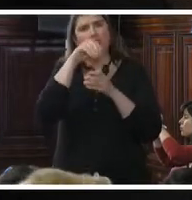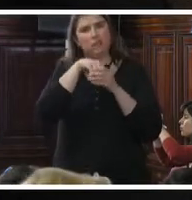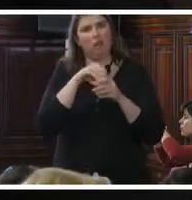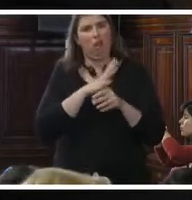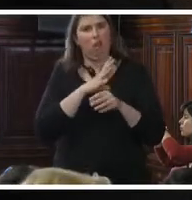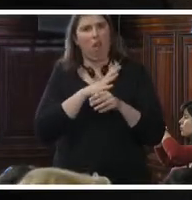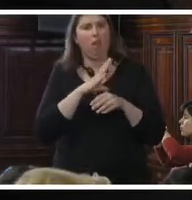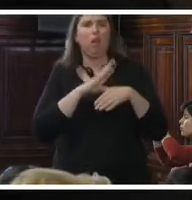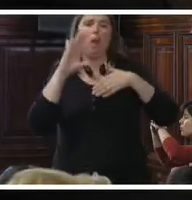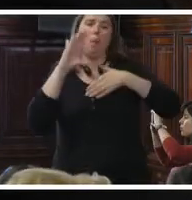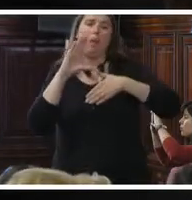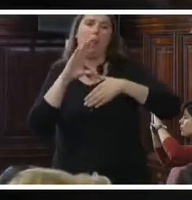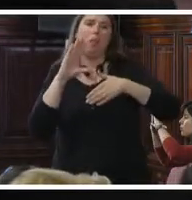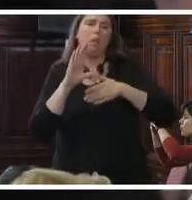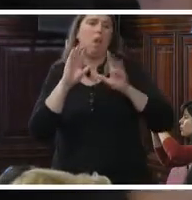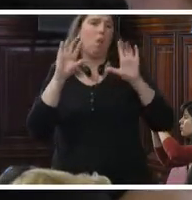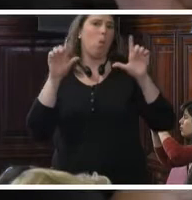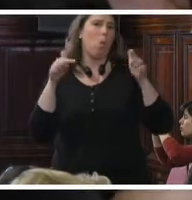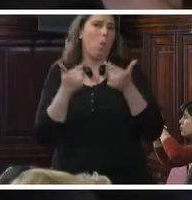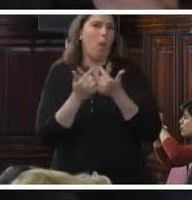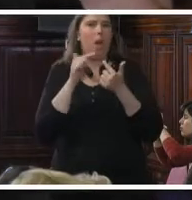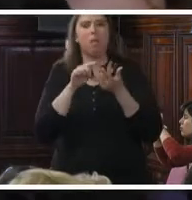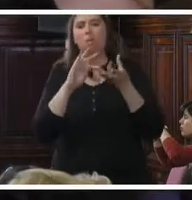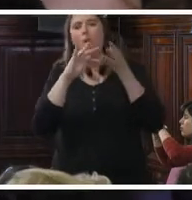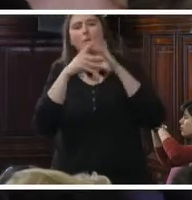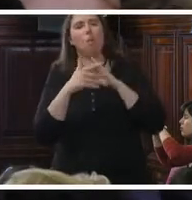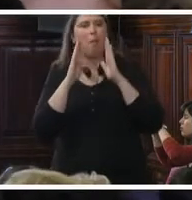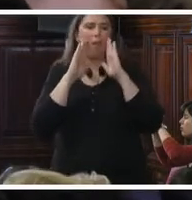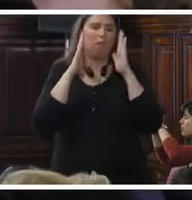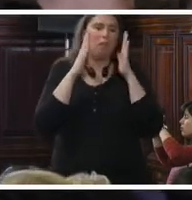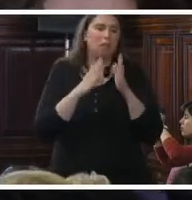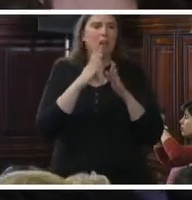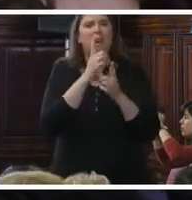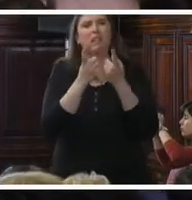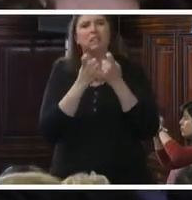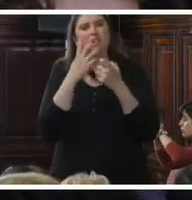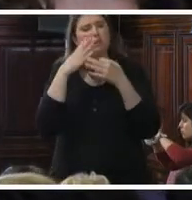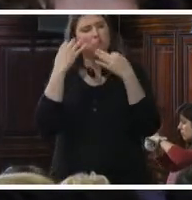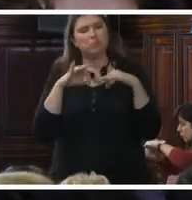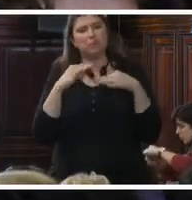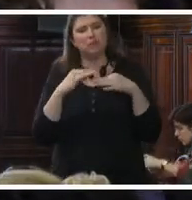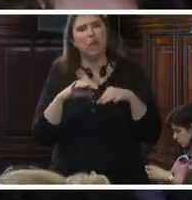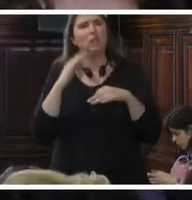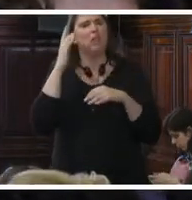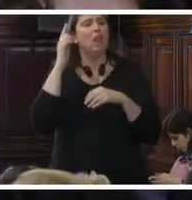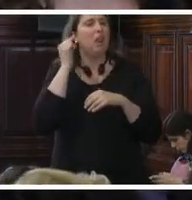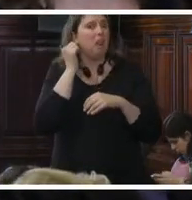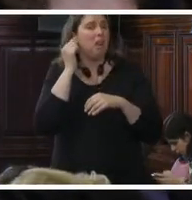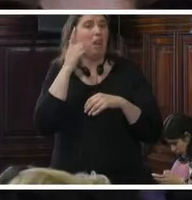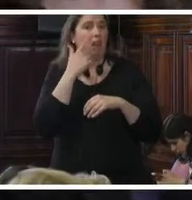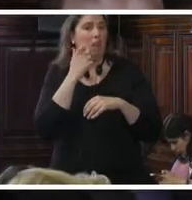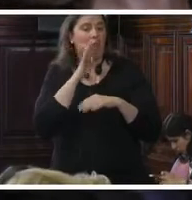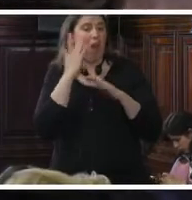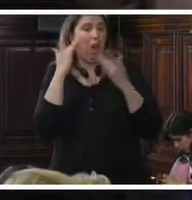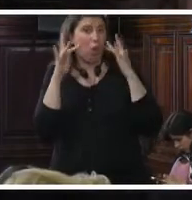en América Latina no se cuentan con medidas específicas para atender las necesidades particulares de niñas, niños y adolescentes cuando